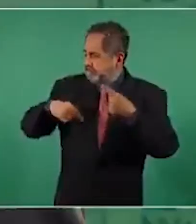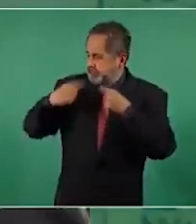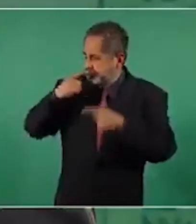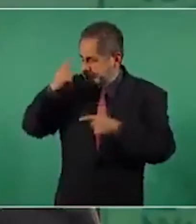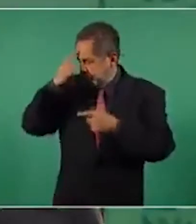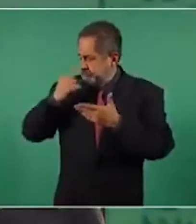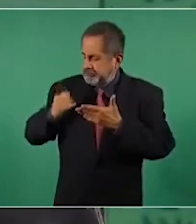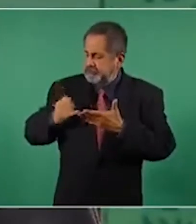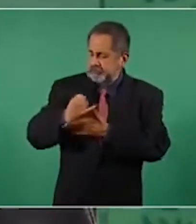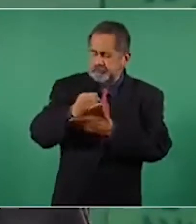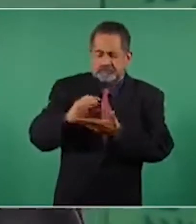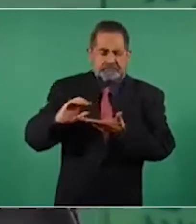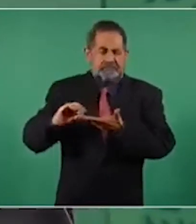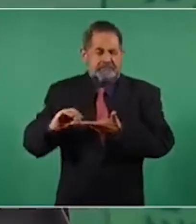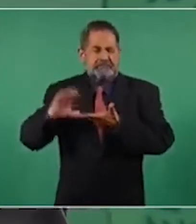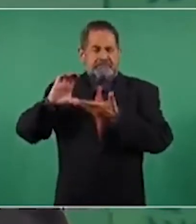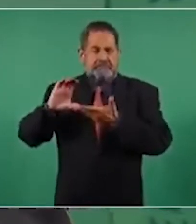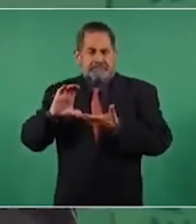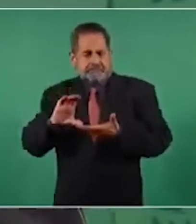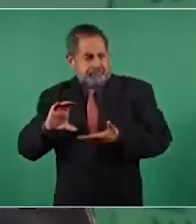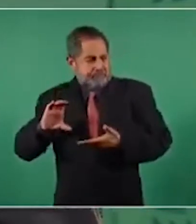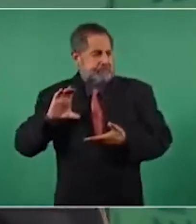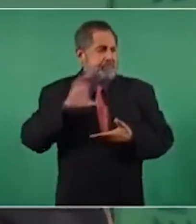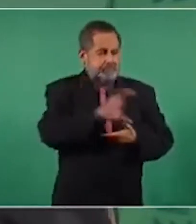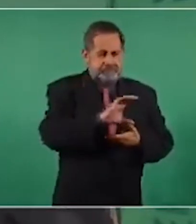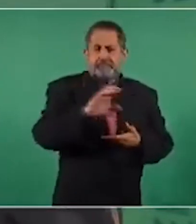decisiones para apoyar.